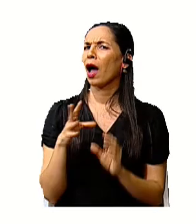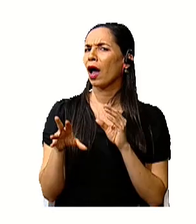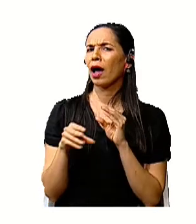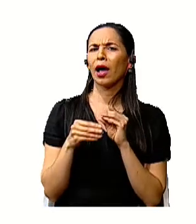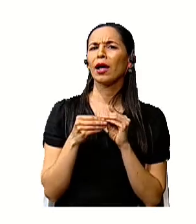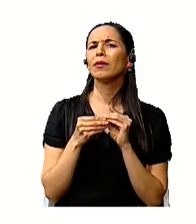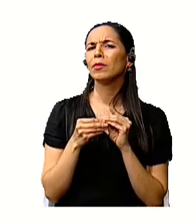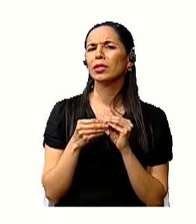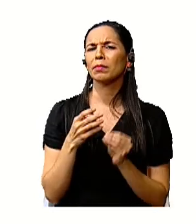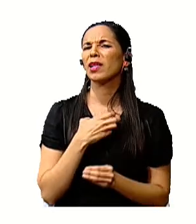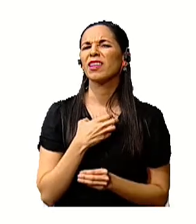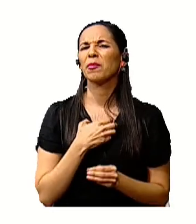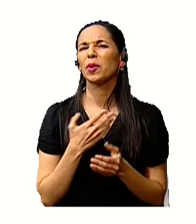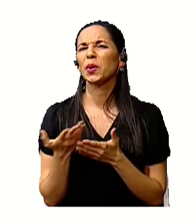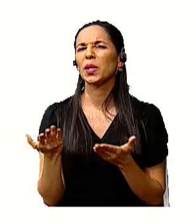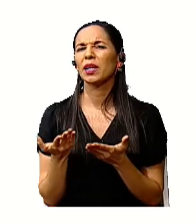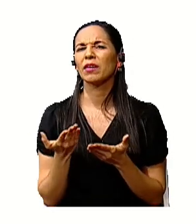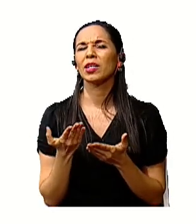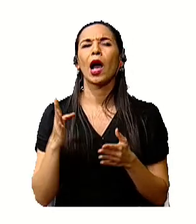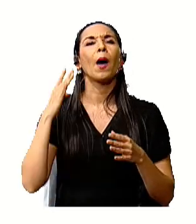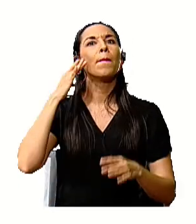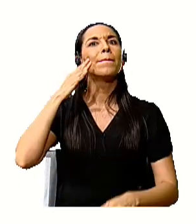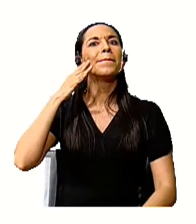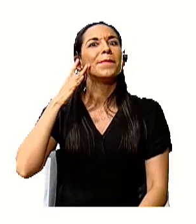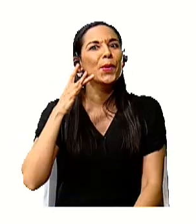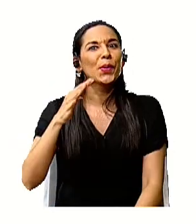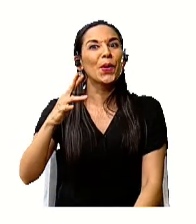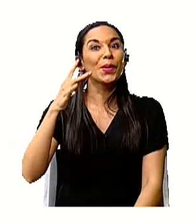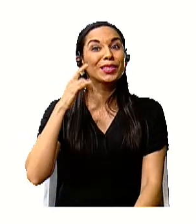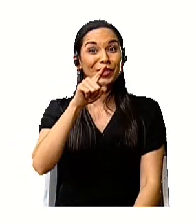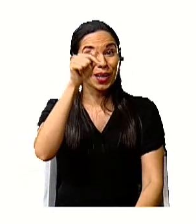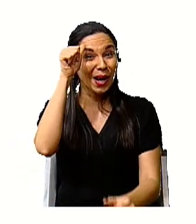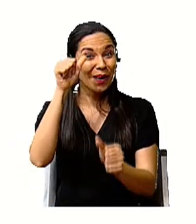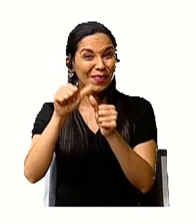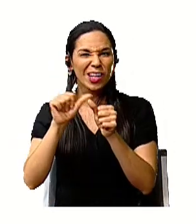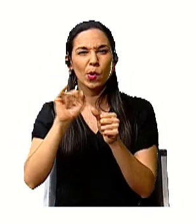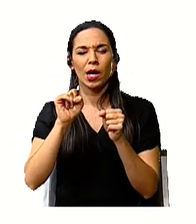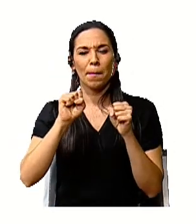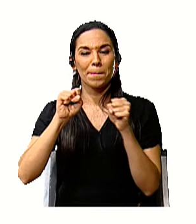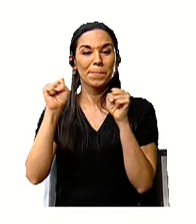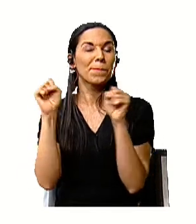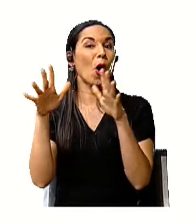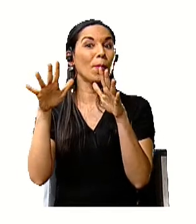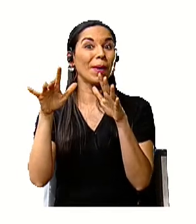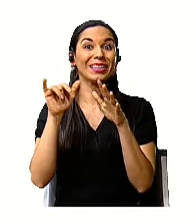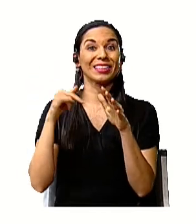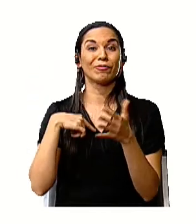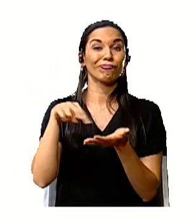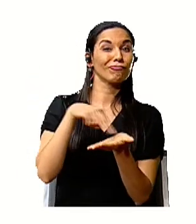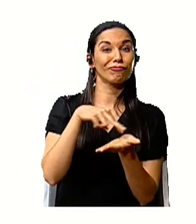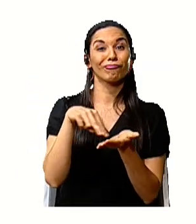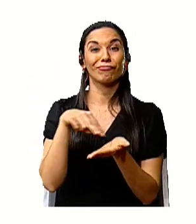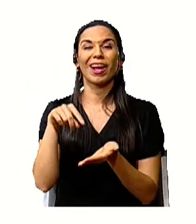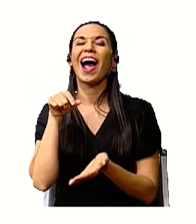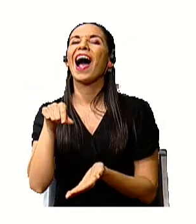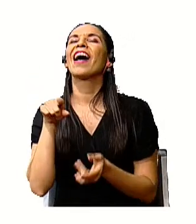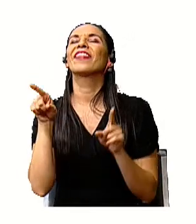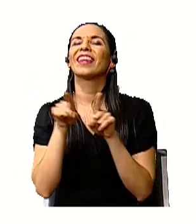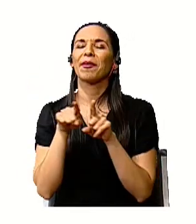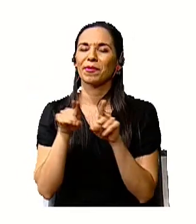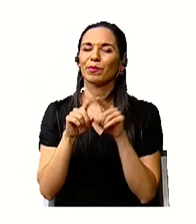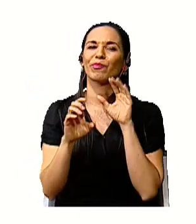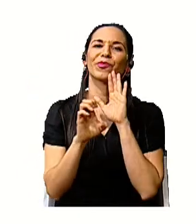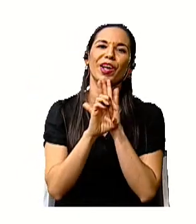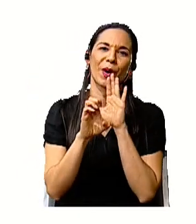del patrimonio? La música, ¿se acuerdan? Como las bombas. Perfecto. Esos son ejemplos